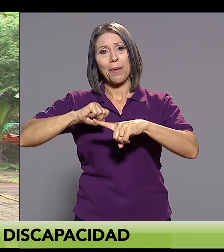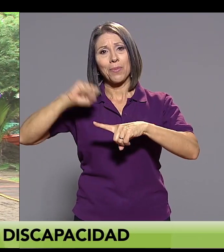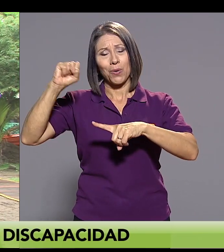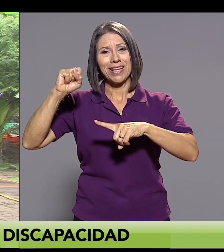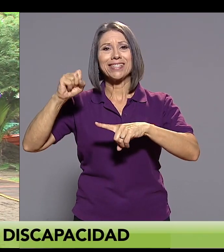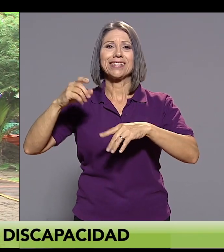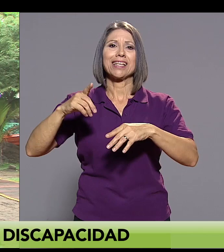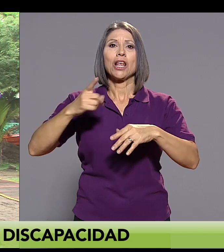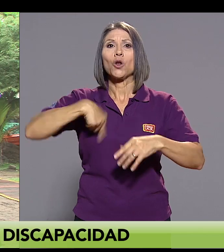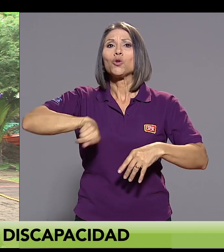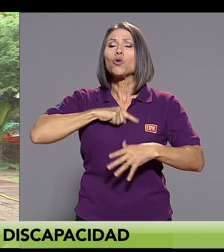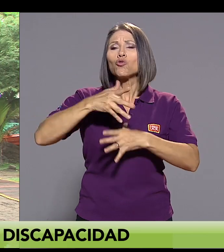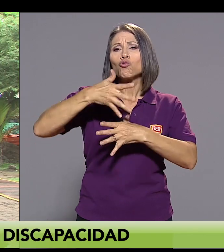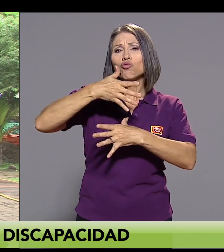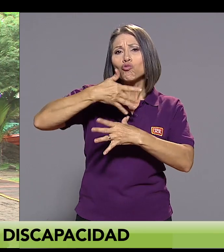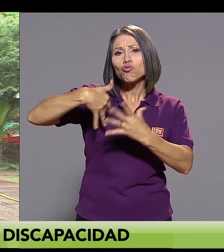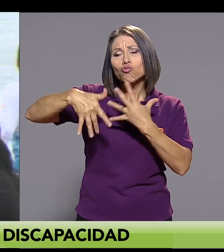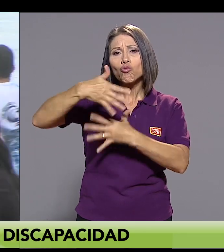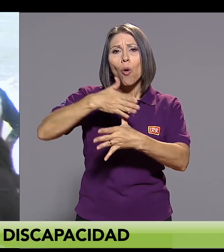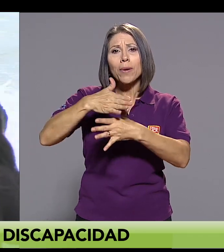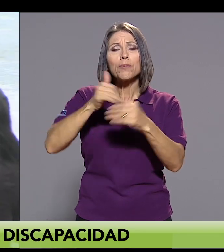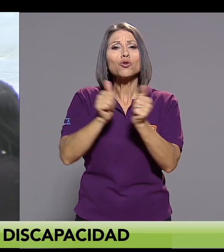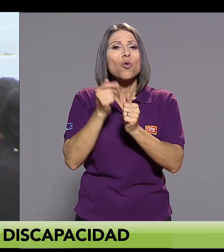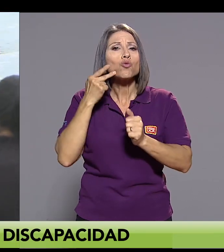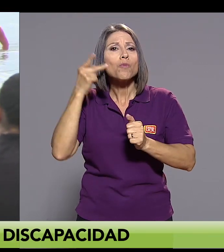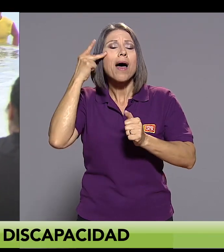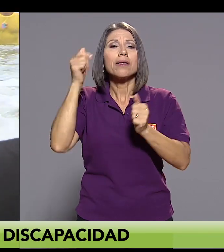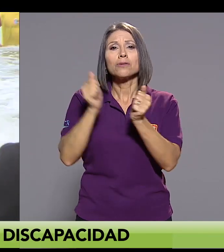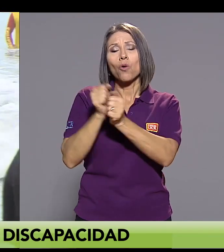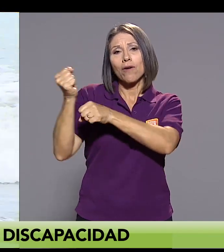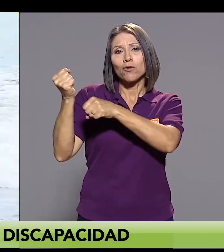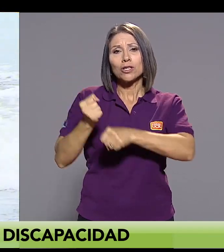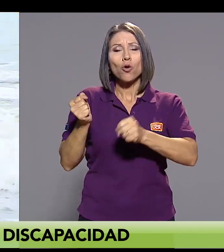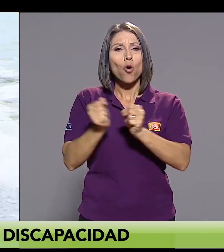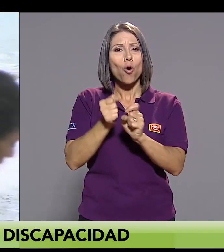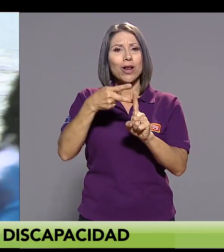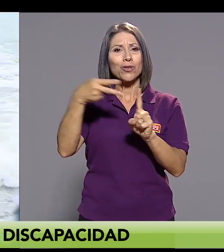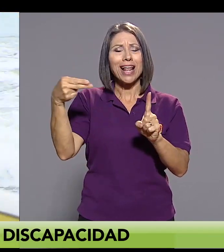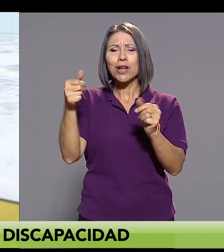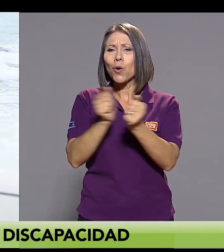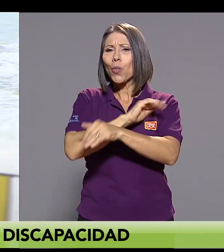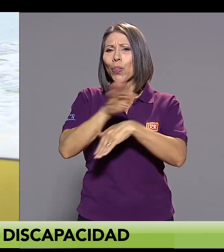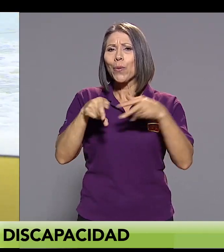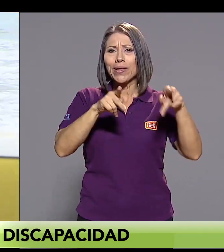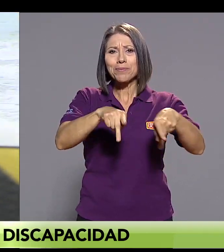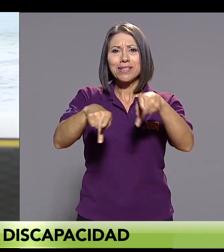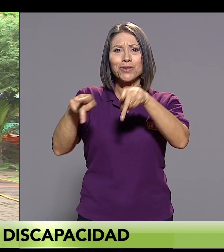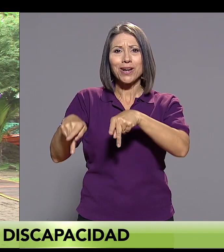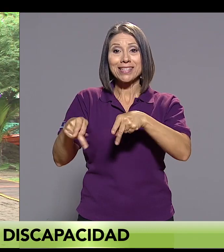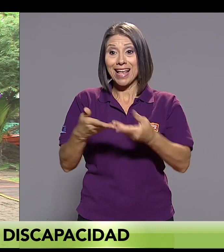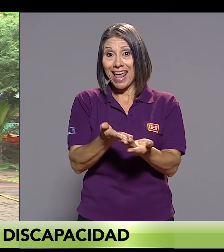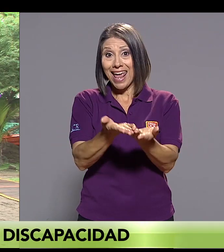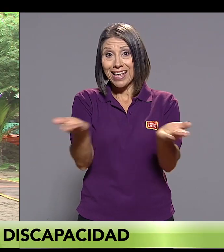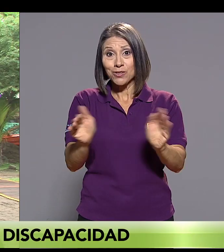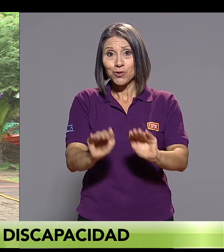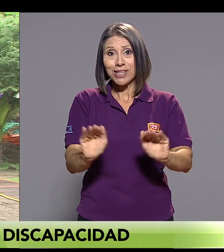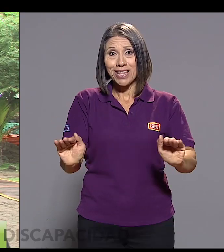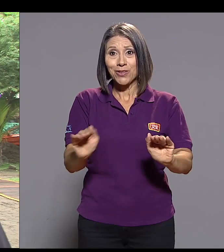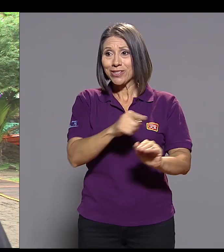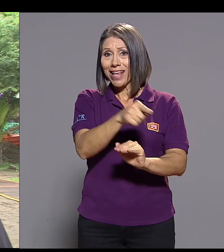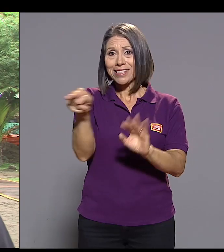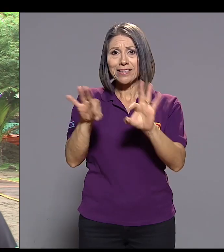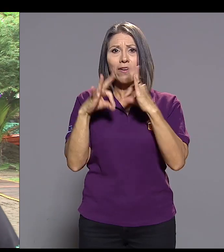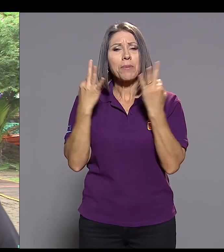excampeones nacionales y pudimos compartir con los papás, con la fundación, con el hotel, con todas las personas que se acercaron